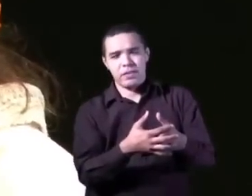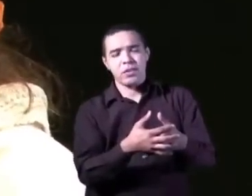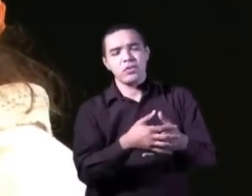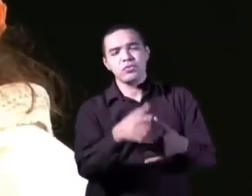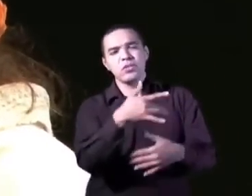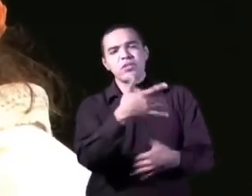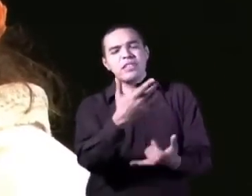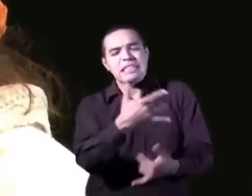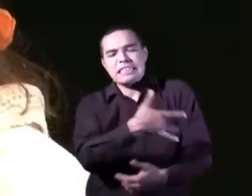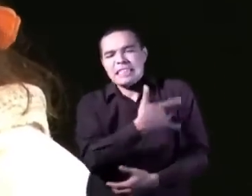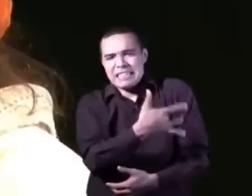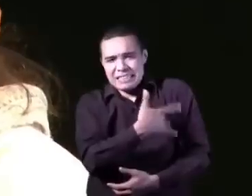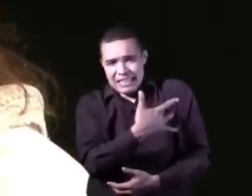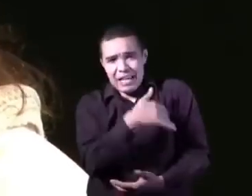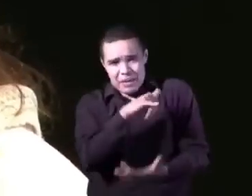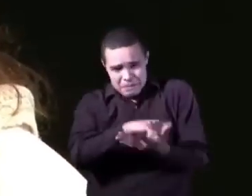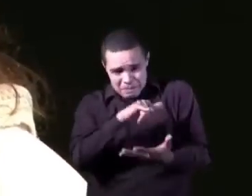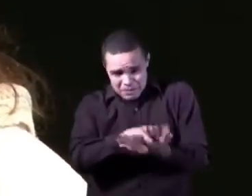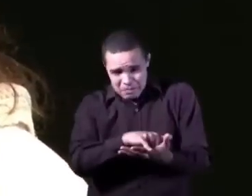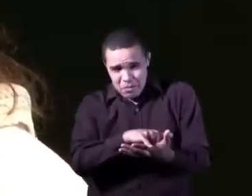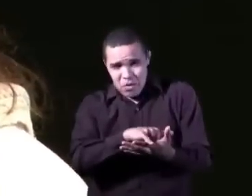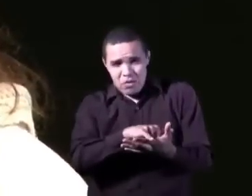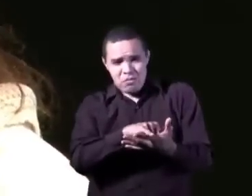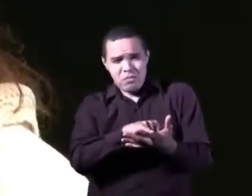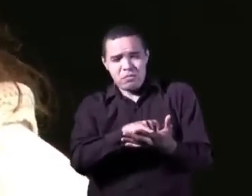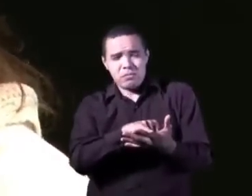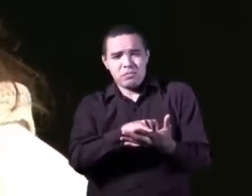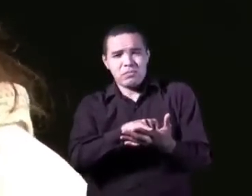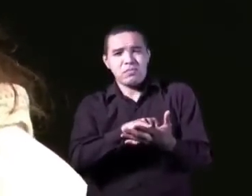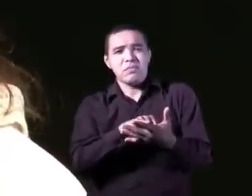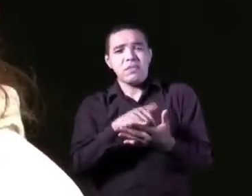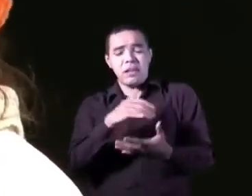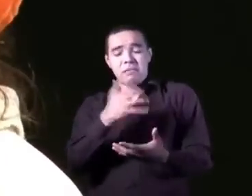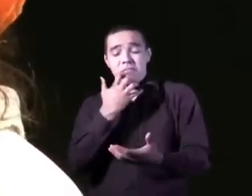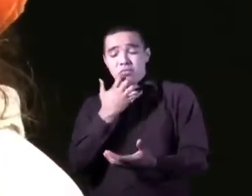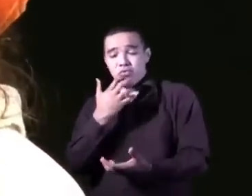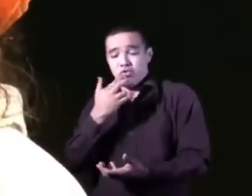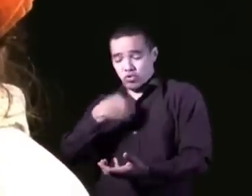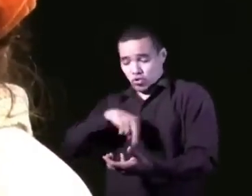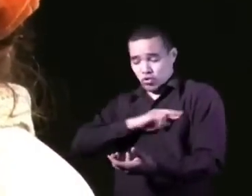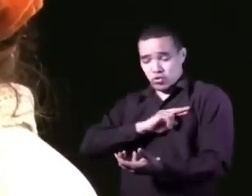la ausencia que le causó a nuestros hijos?